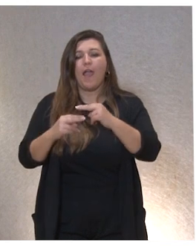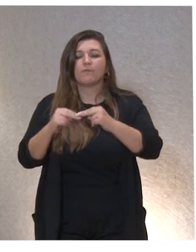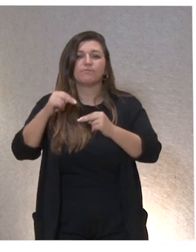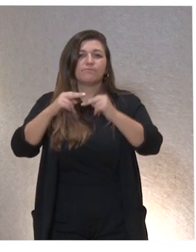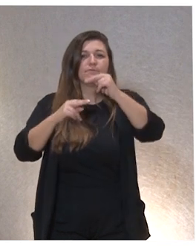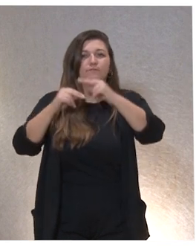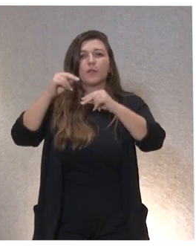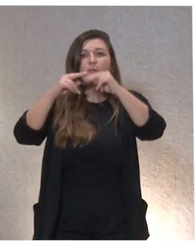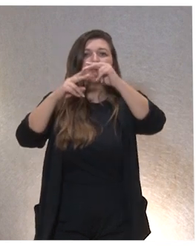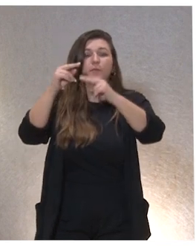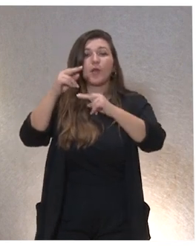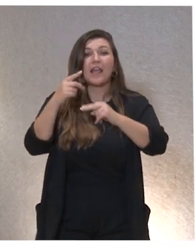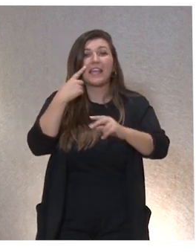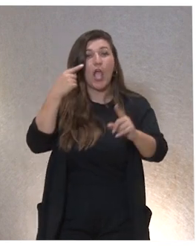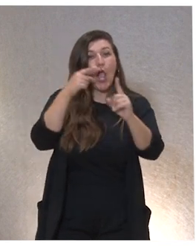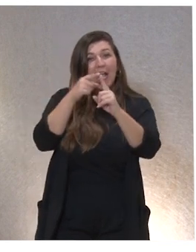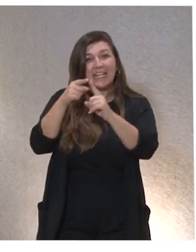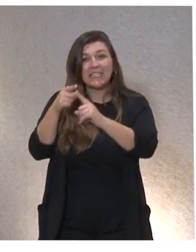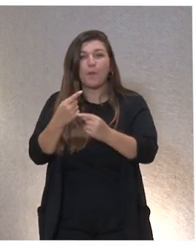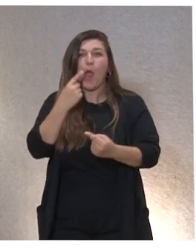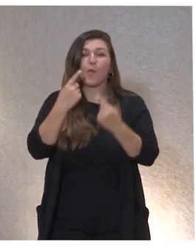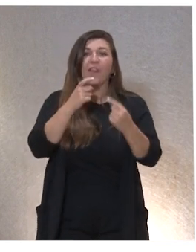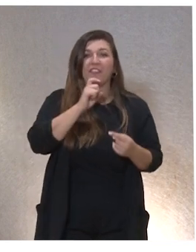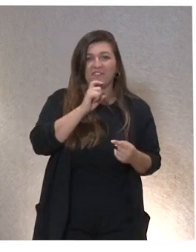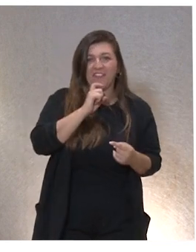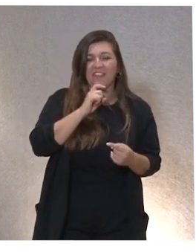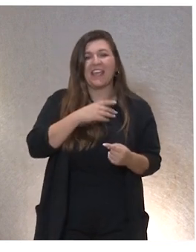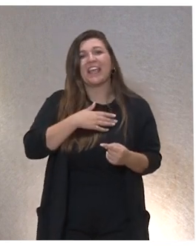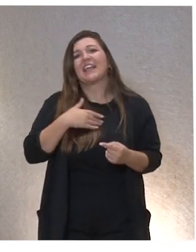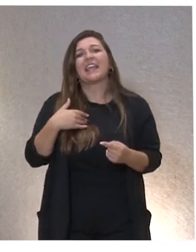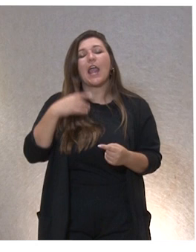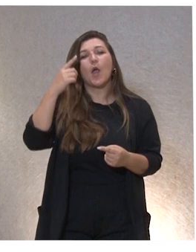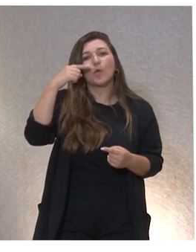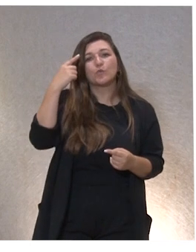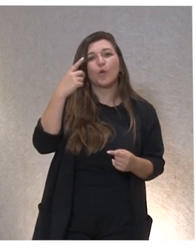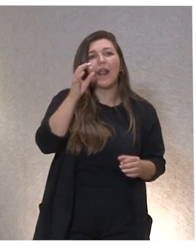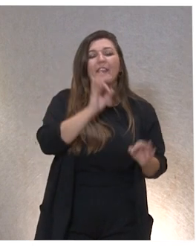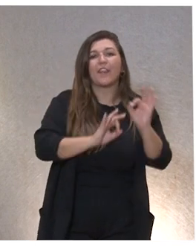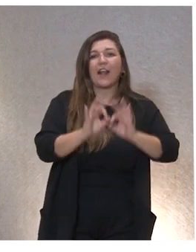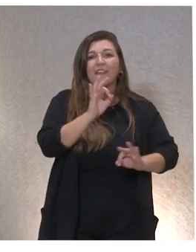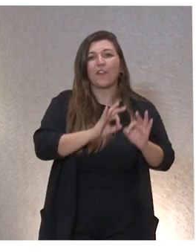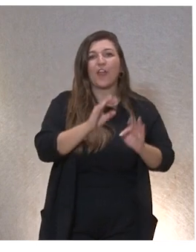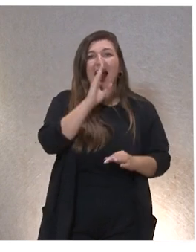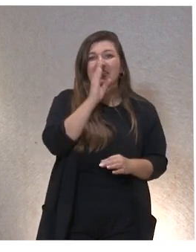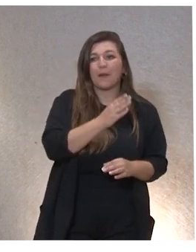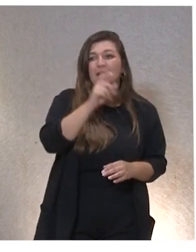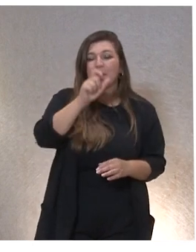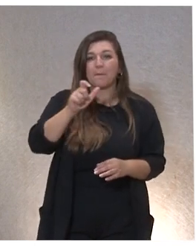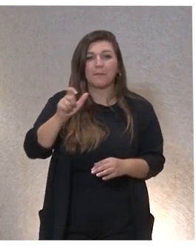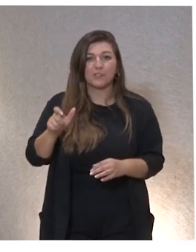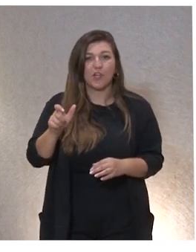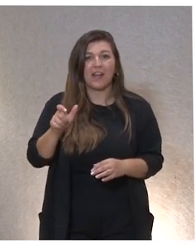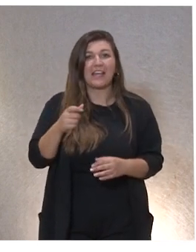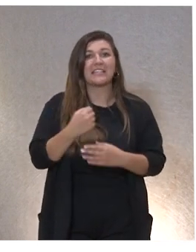unos objetivos un poco así difíciles, pero, bueno, transformar la cultura organizacional a través de que las personas que prestan apoyo a las personas con